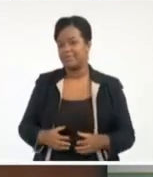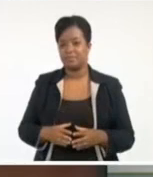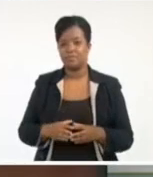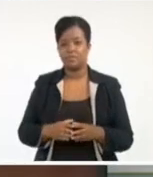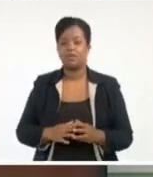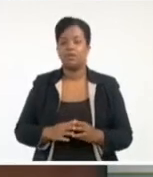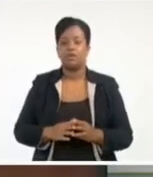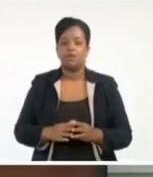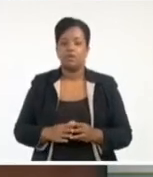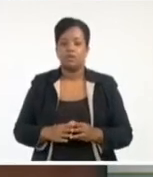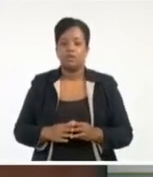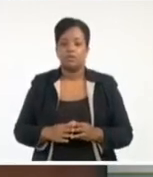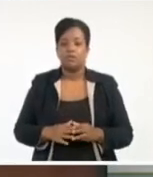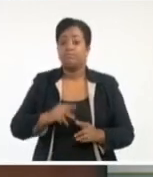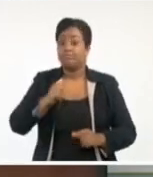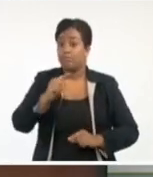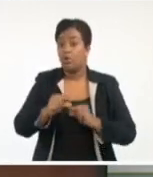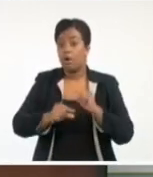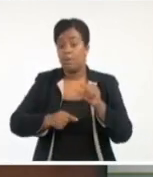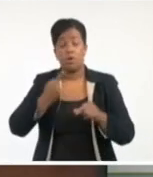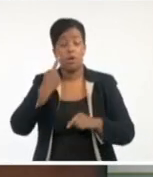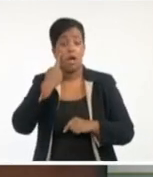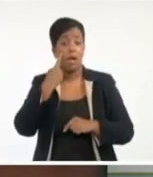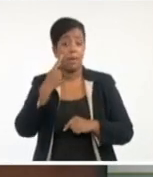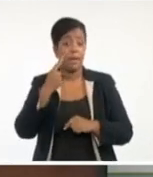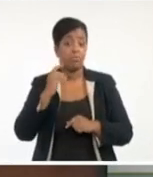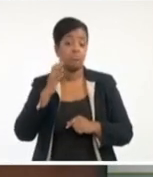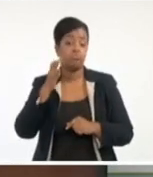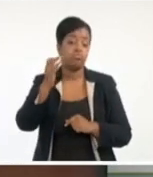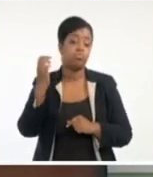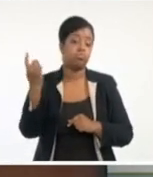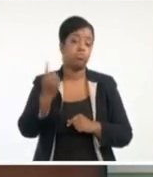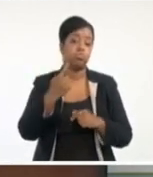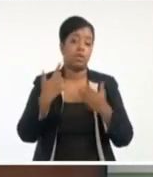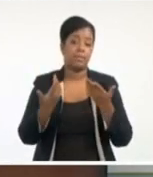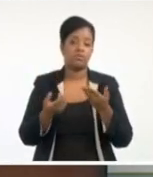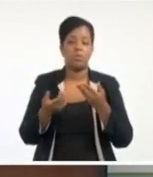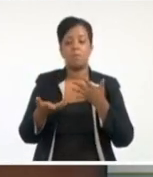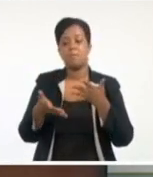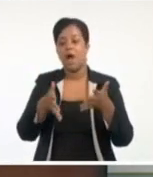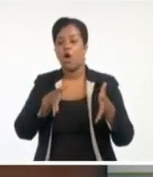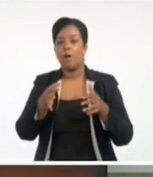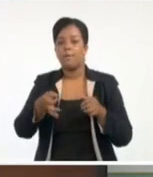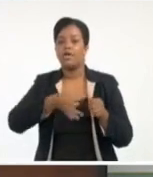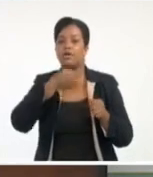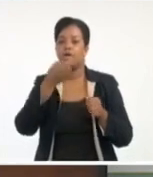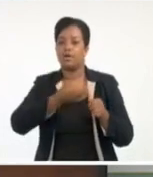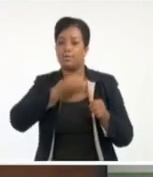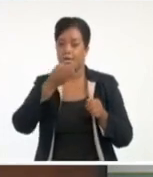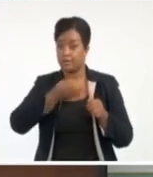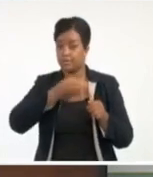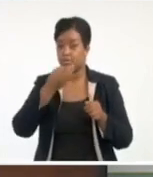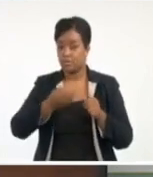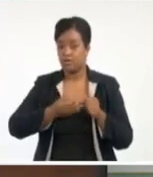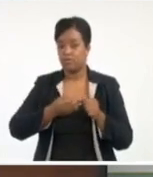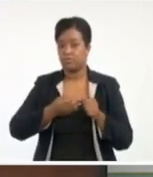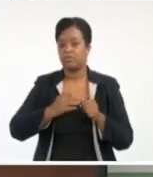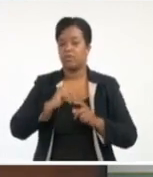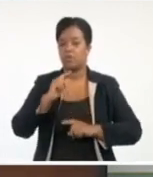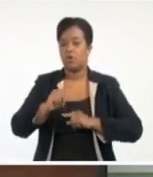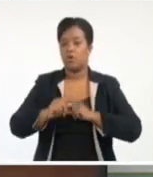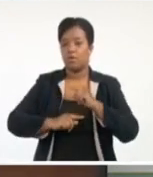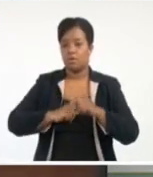esto es como una aproximación, tras aproximación, para ya lograr el pronóstico